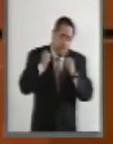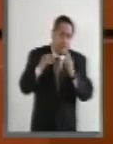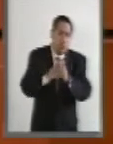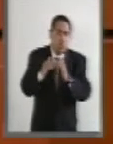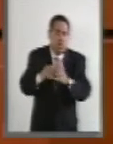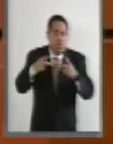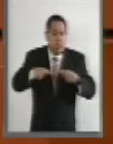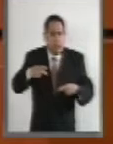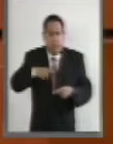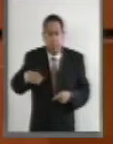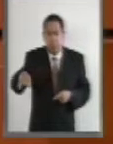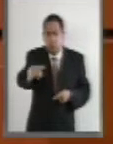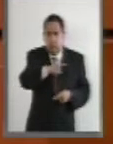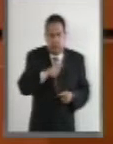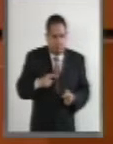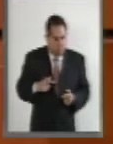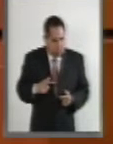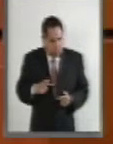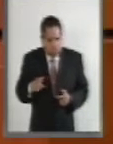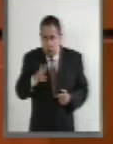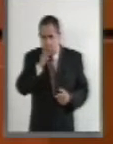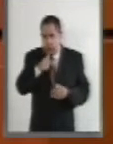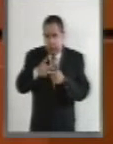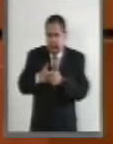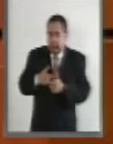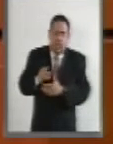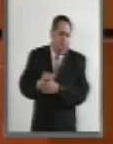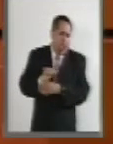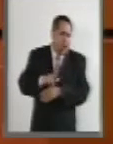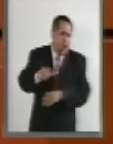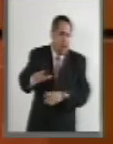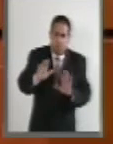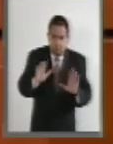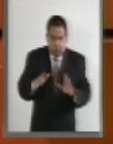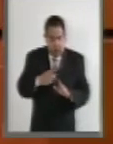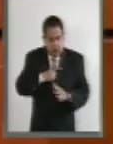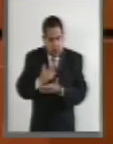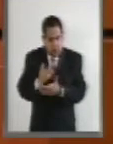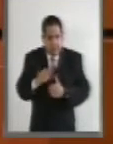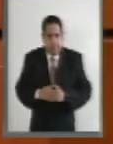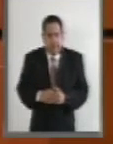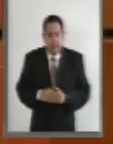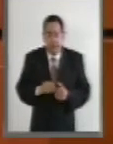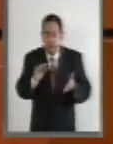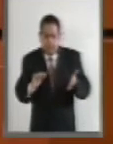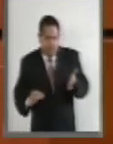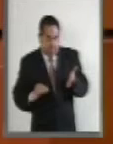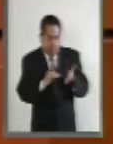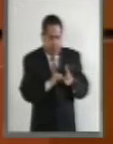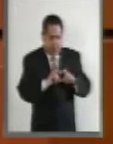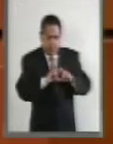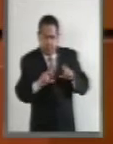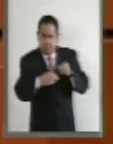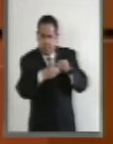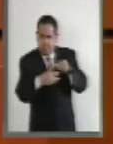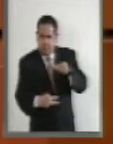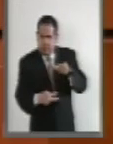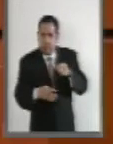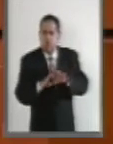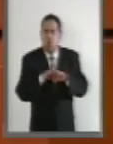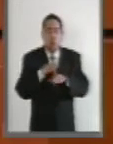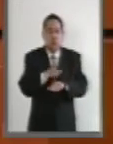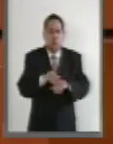personas, situación que no puede omitirse. El adicionar un capítulo dedicado a regular la